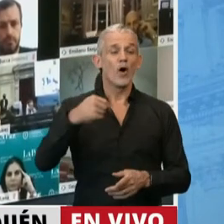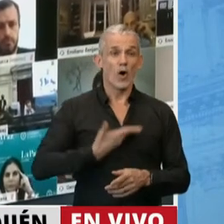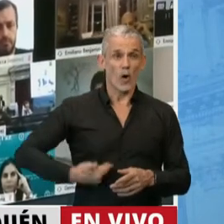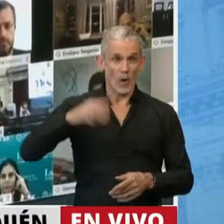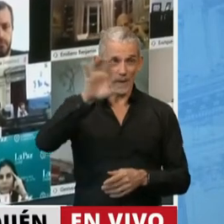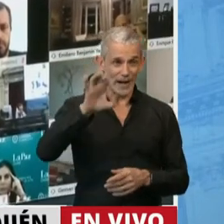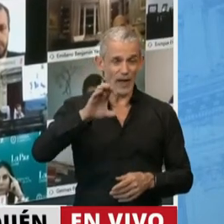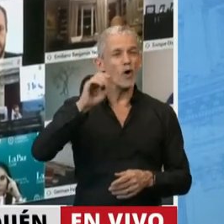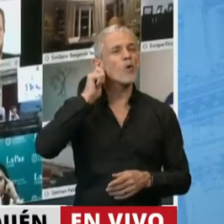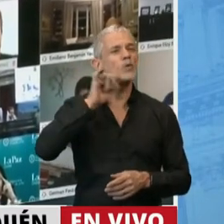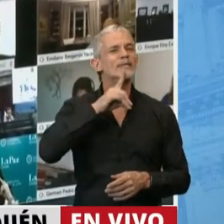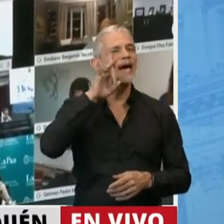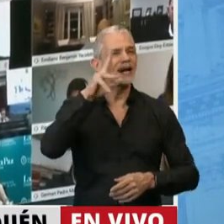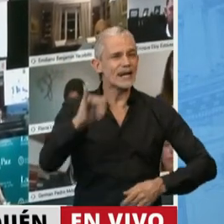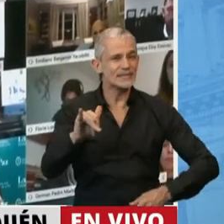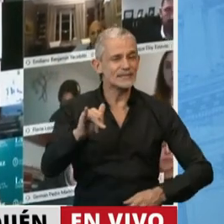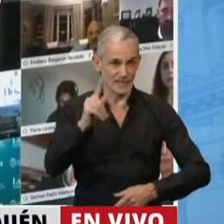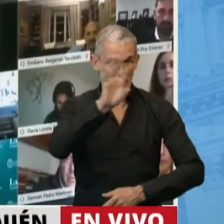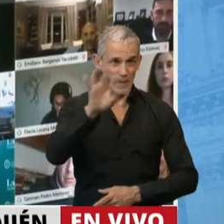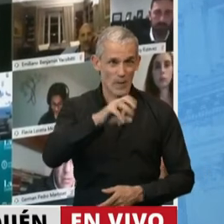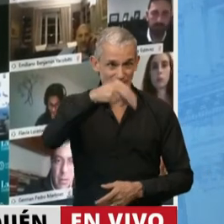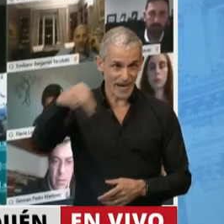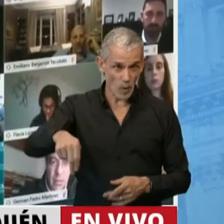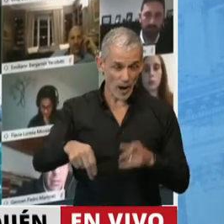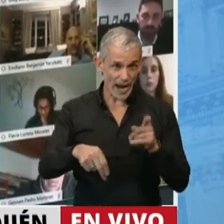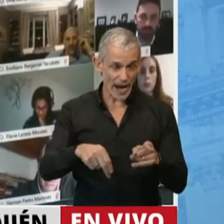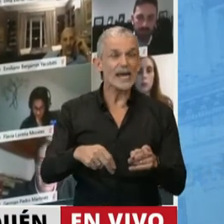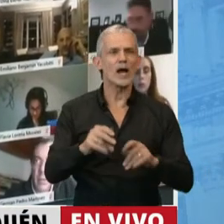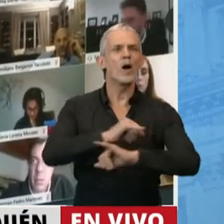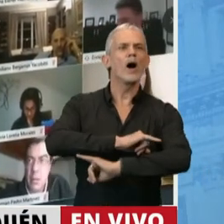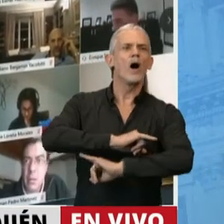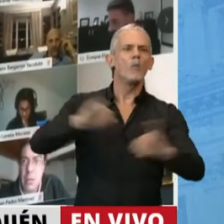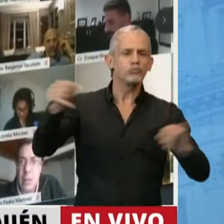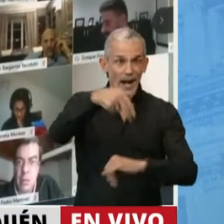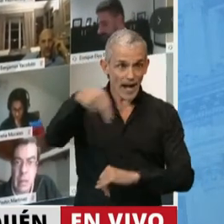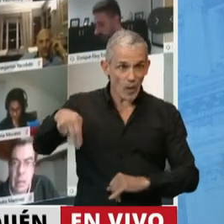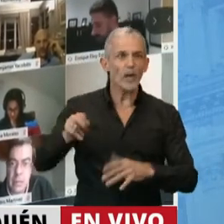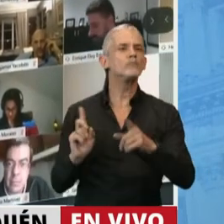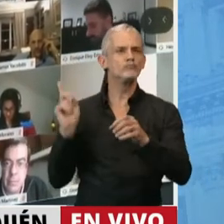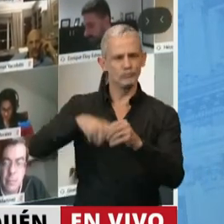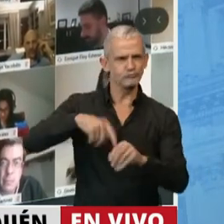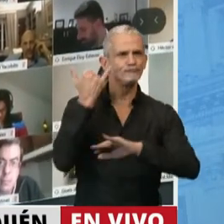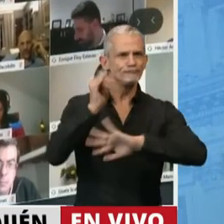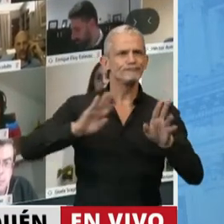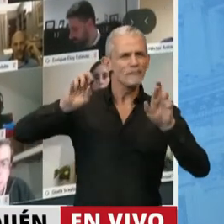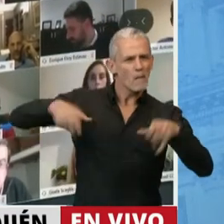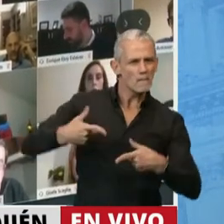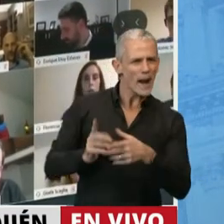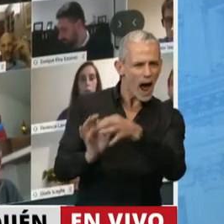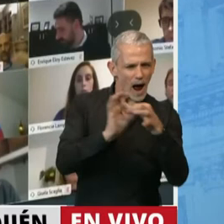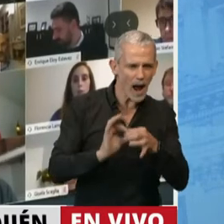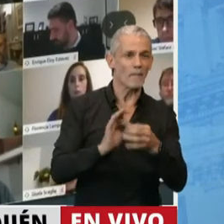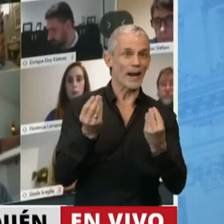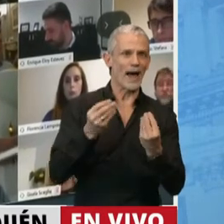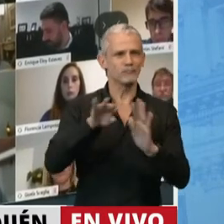gobernador Omar Gutiérrez, la provincia de Neuquén, anunció que Neuquén adhirió al plan estratégico para